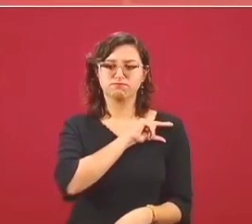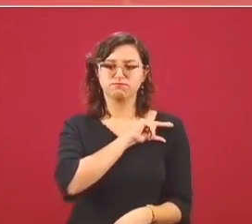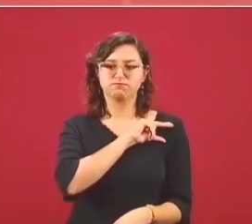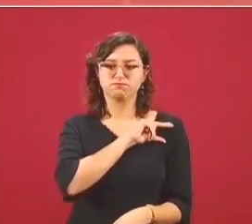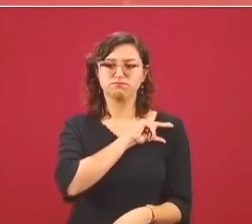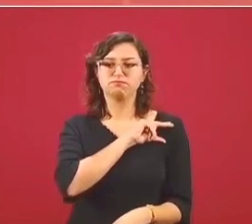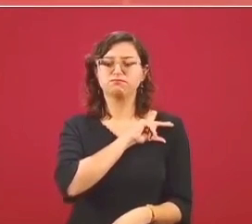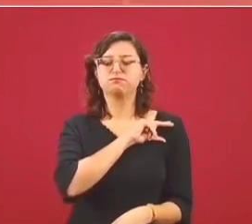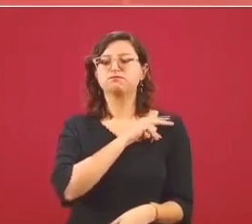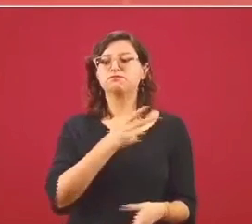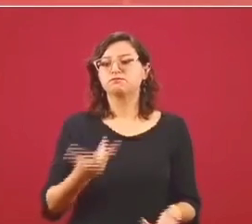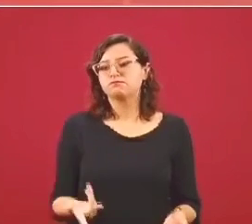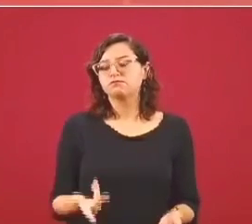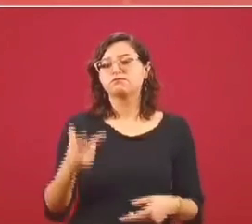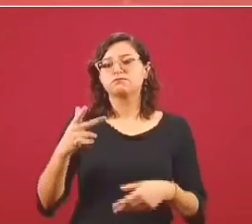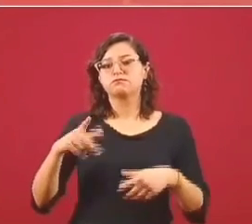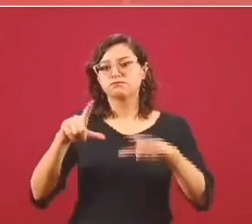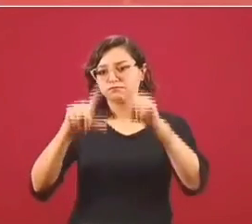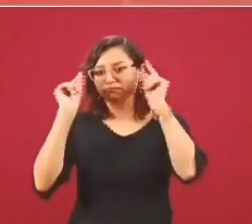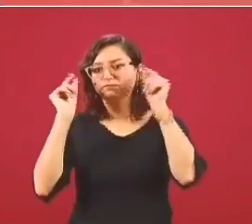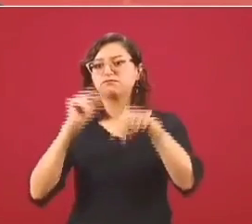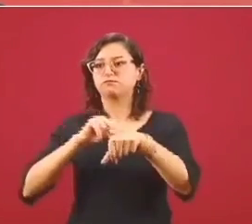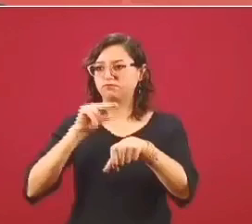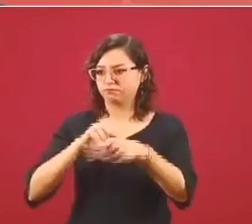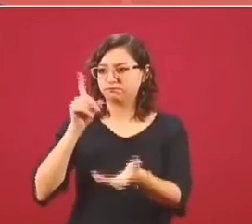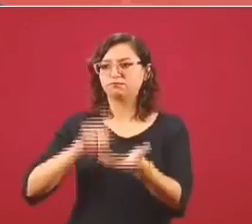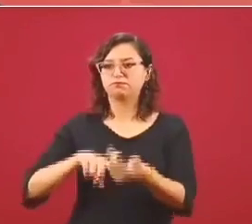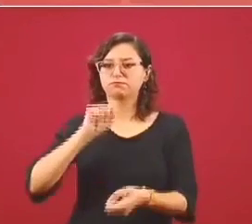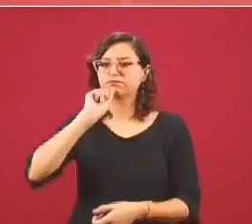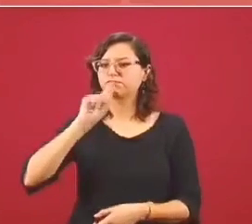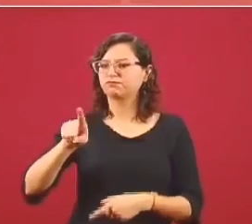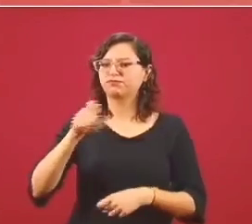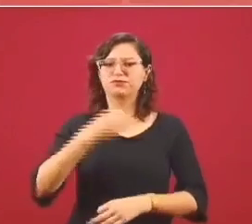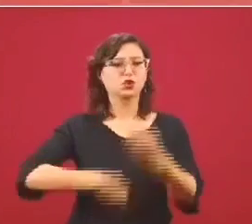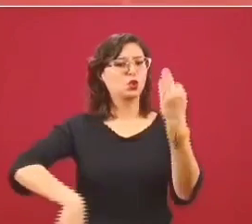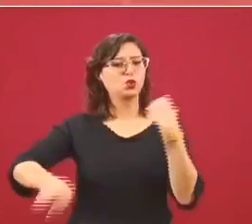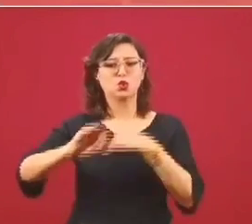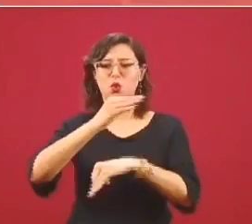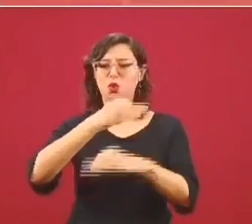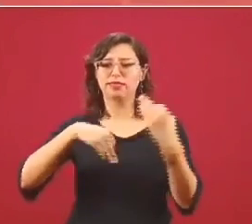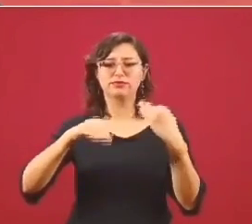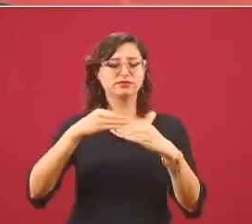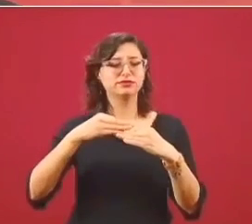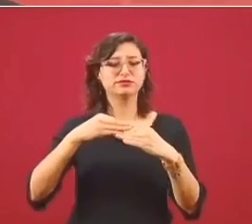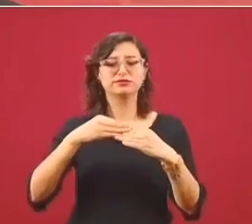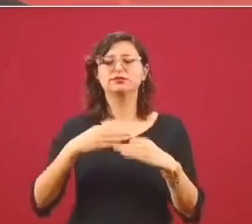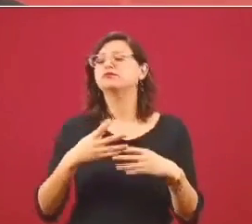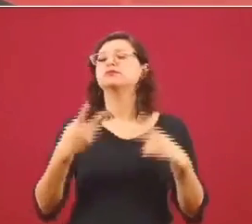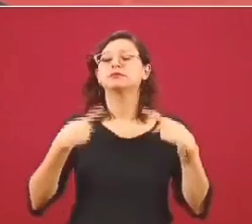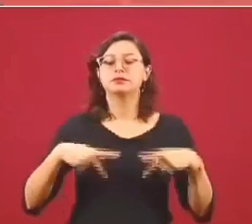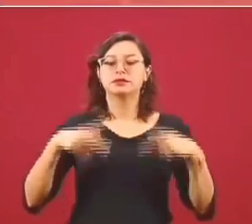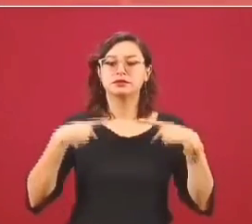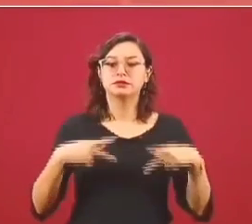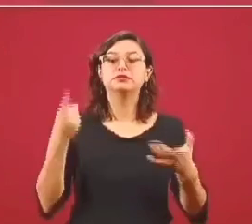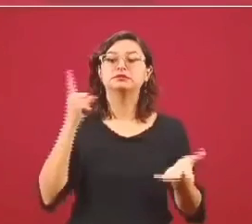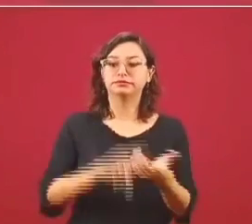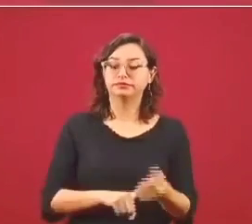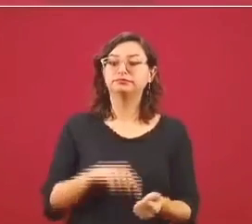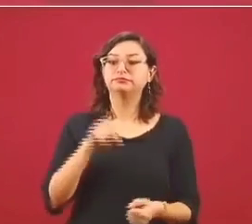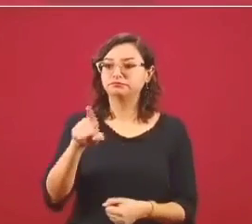a las enfermeras, a los médicos, a médicos, a todos los que están